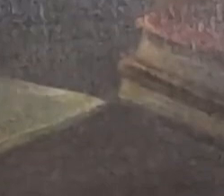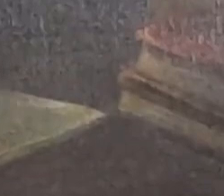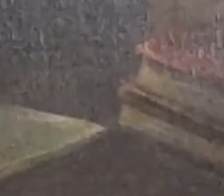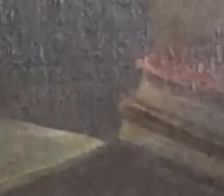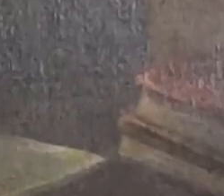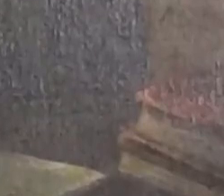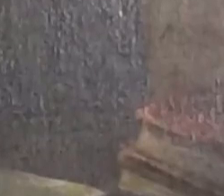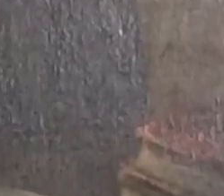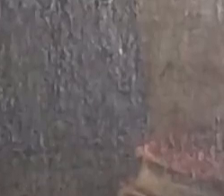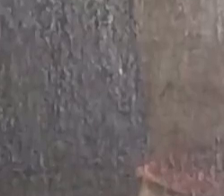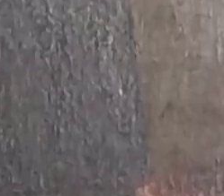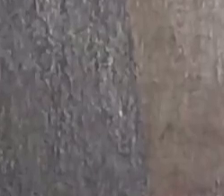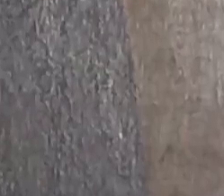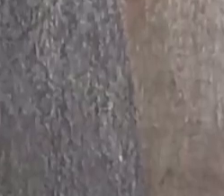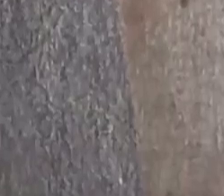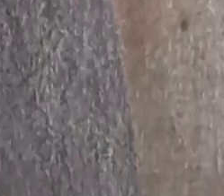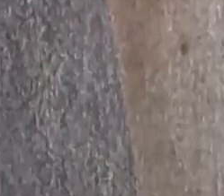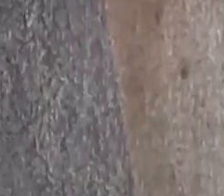resucita